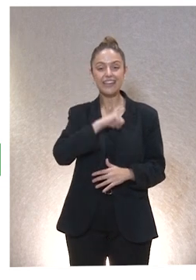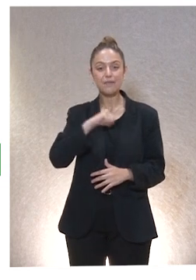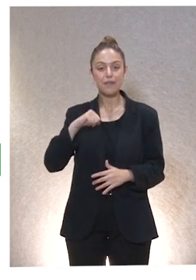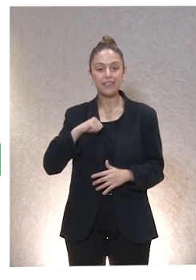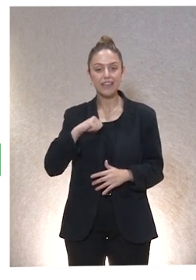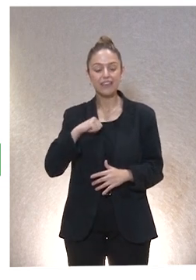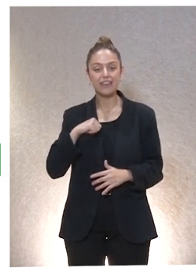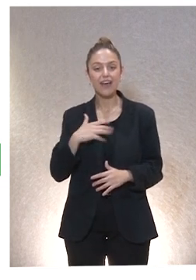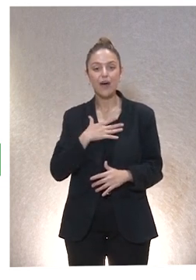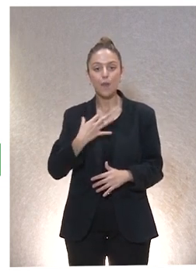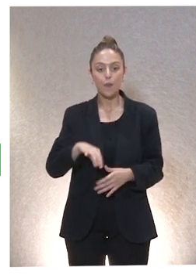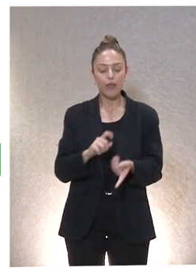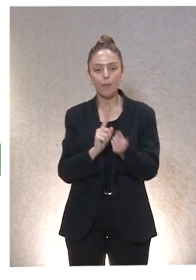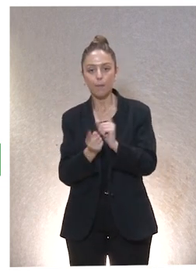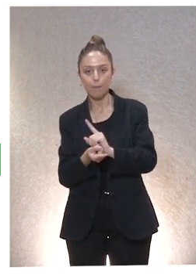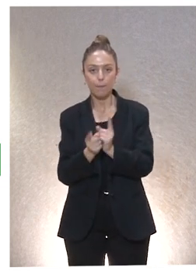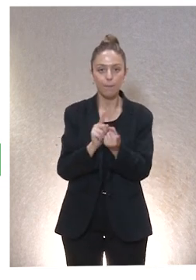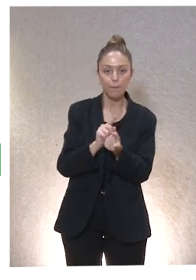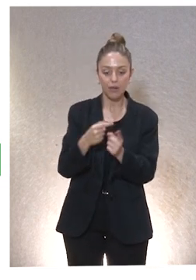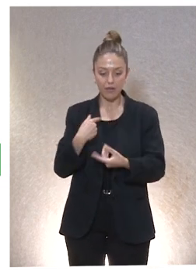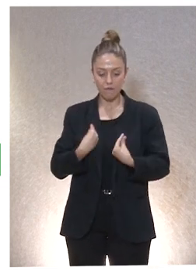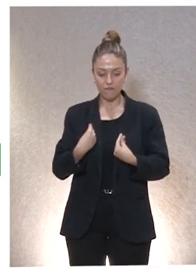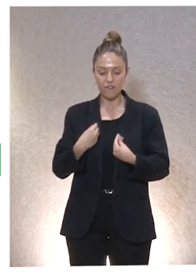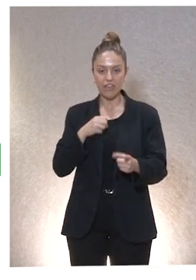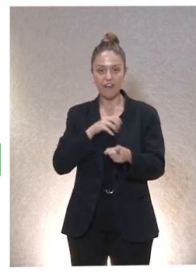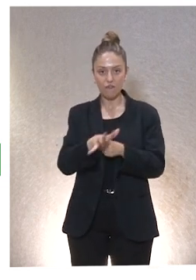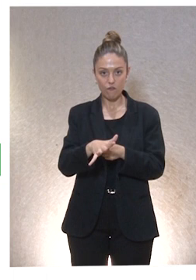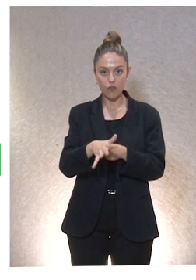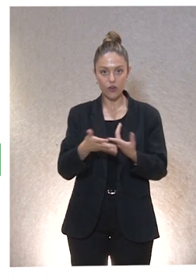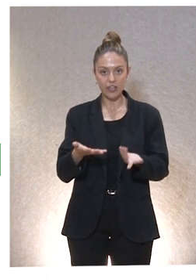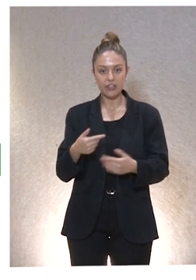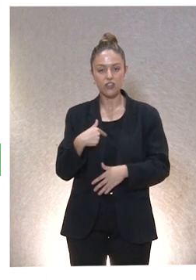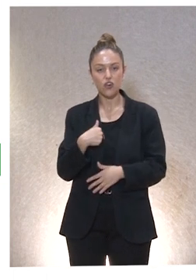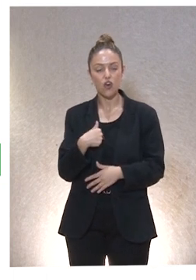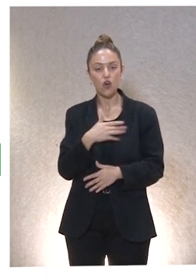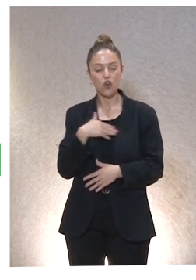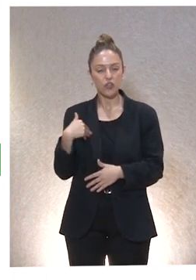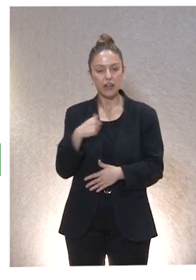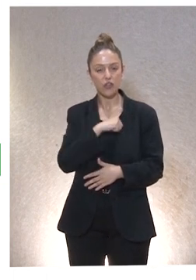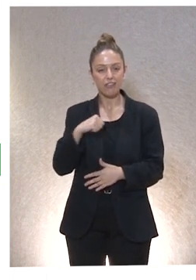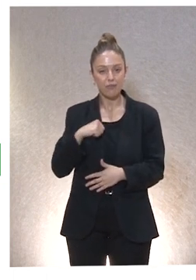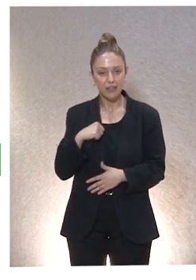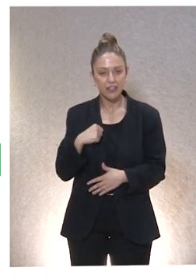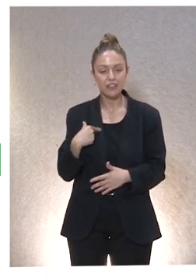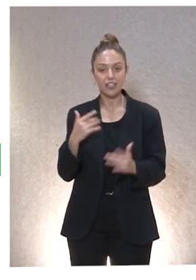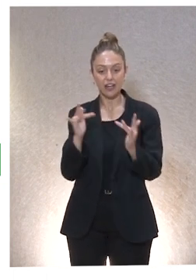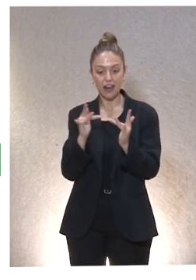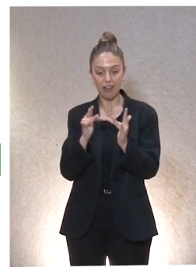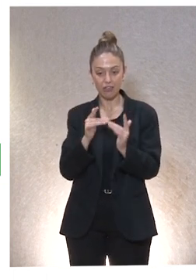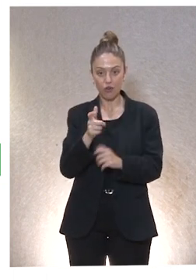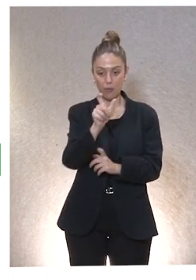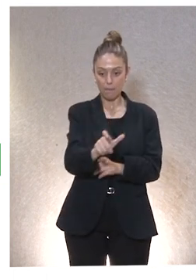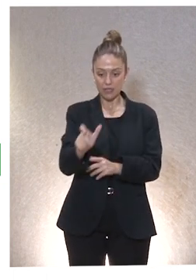puede modular y está modulando nuestros ideales de vida. Yo quiero ser ese sujeto independiente. Nuestras relaciones personales.